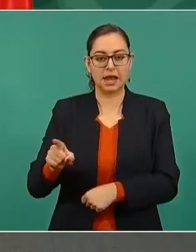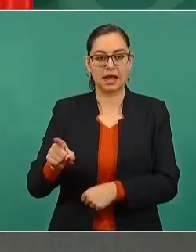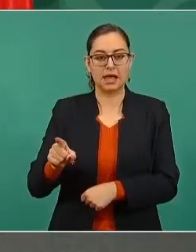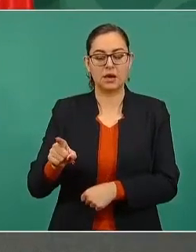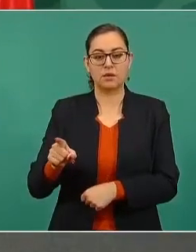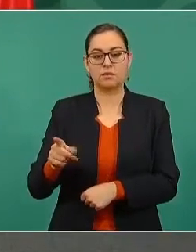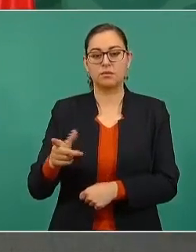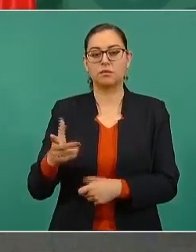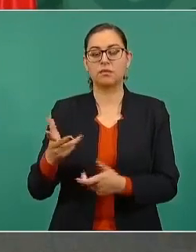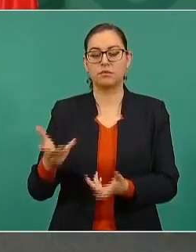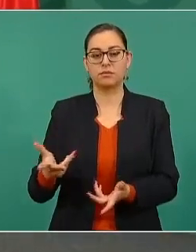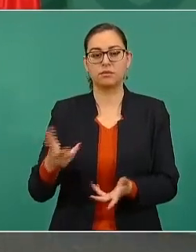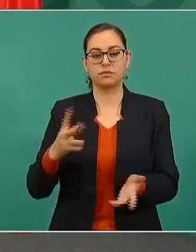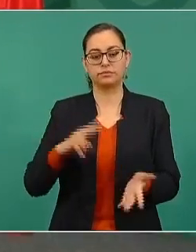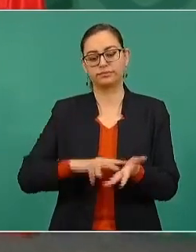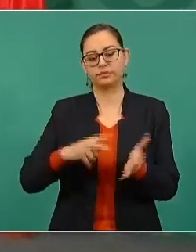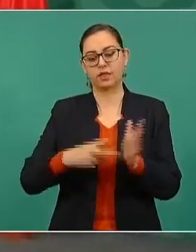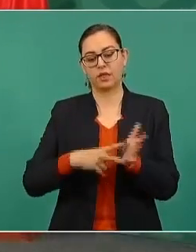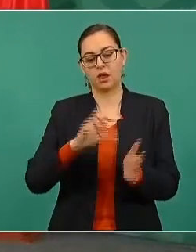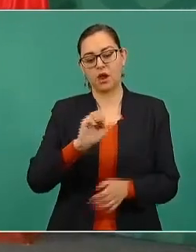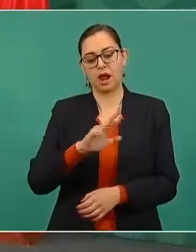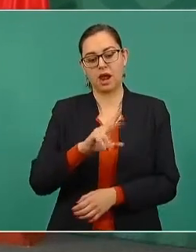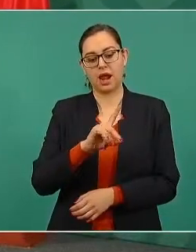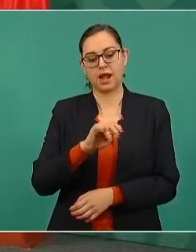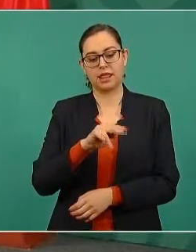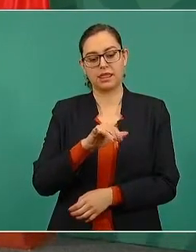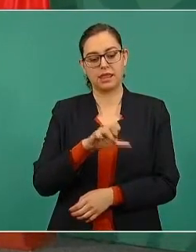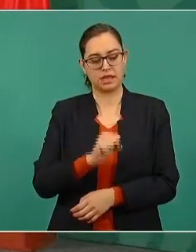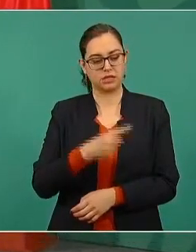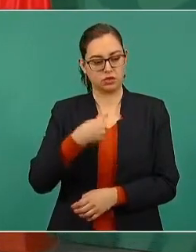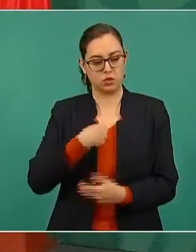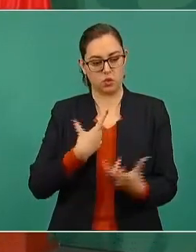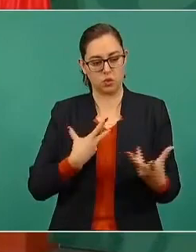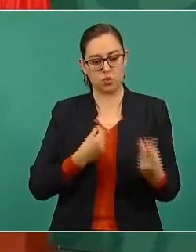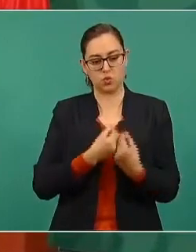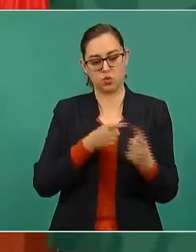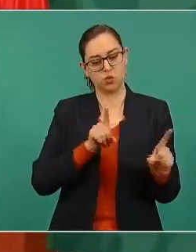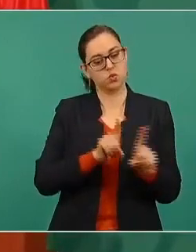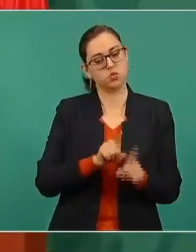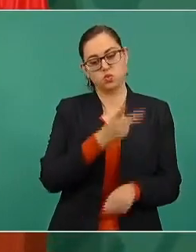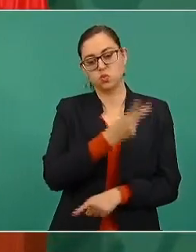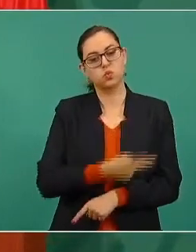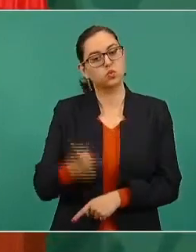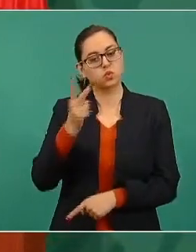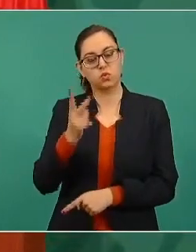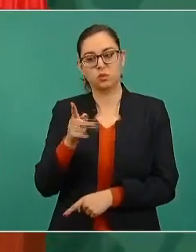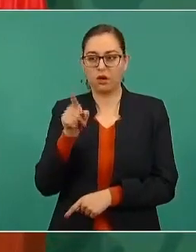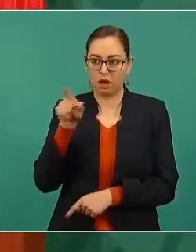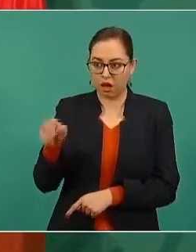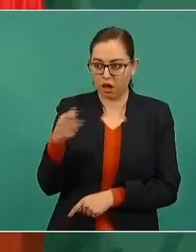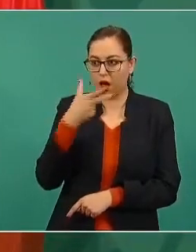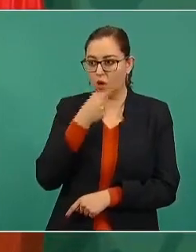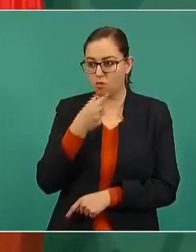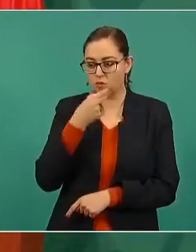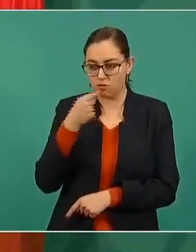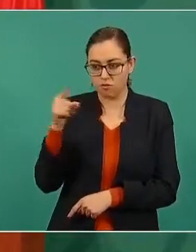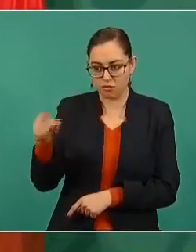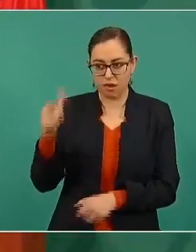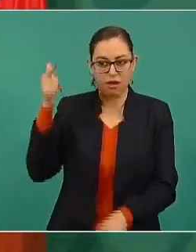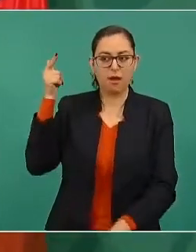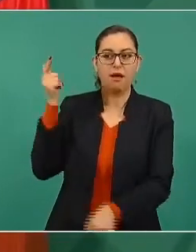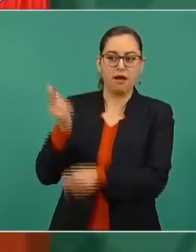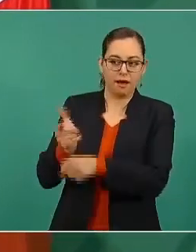a una visita a Managua, y ahí estaba Josecho de